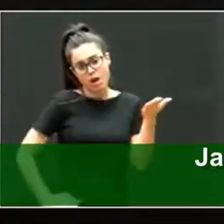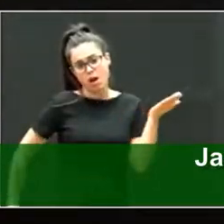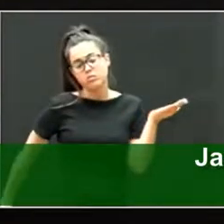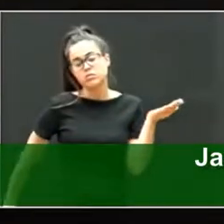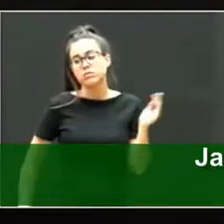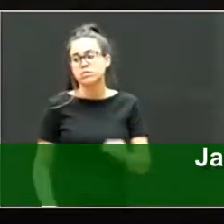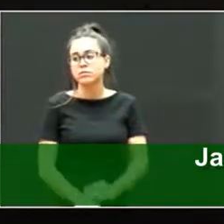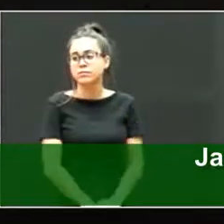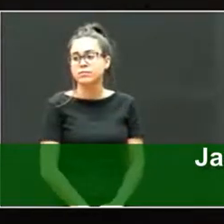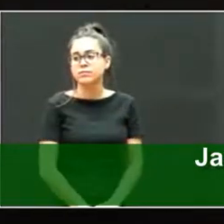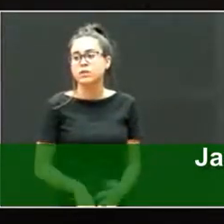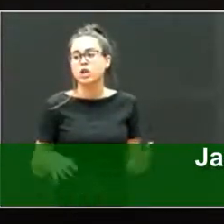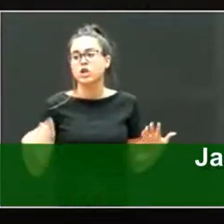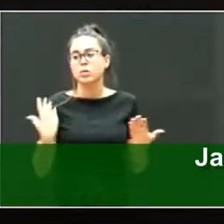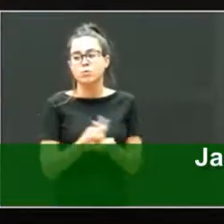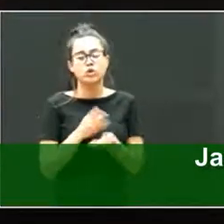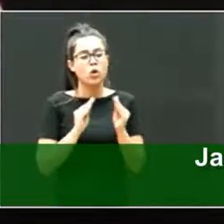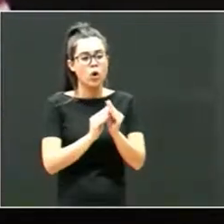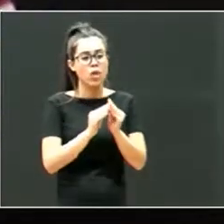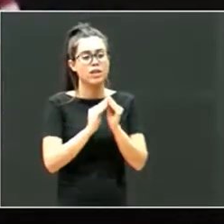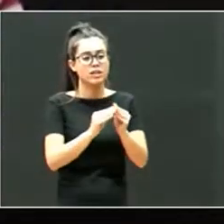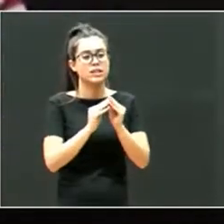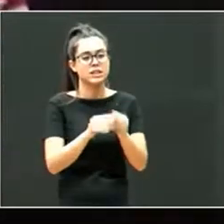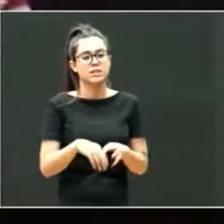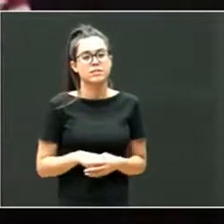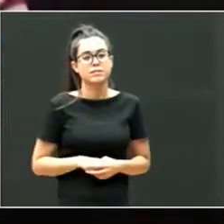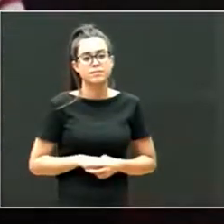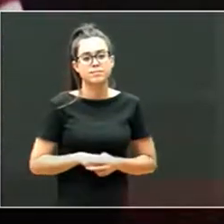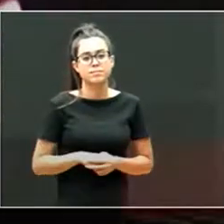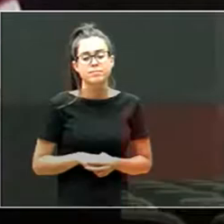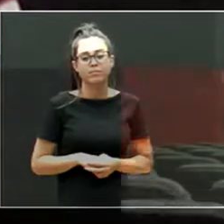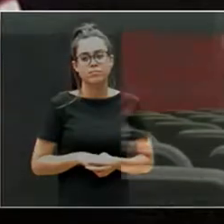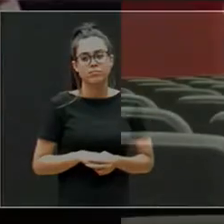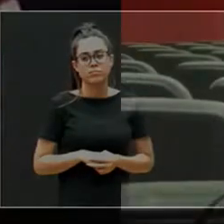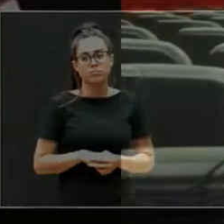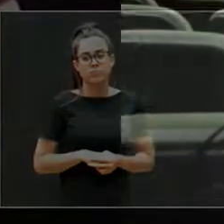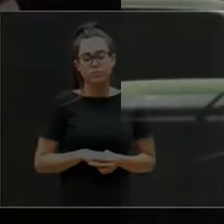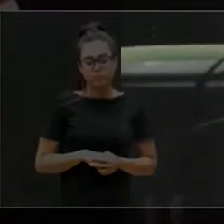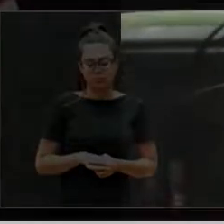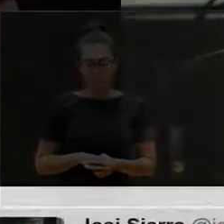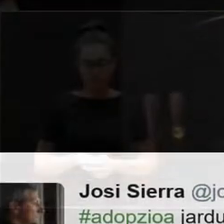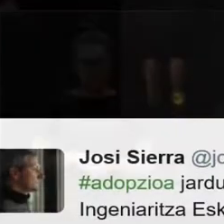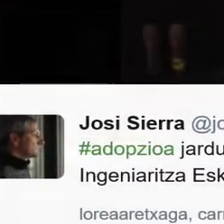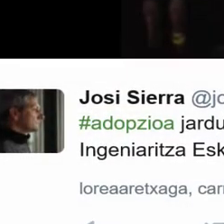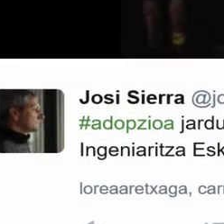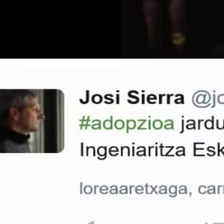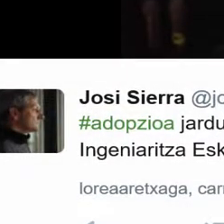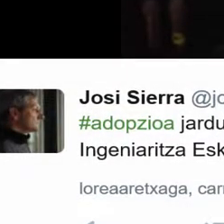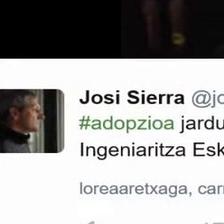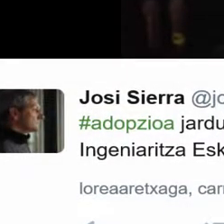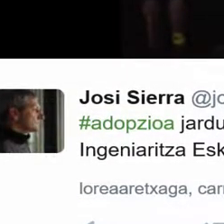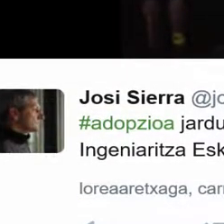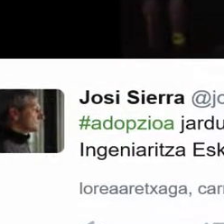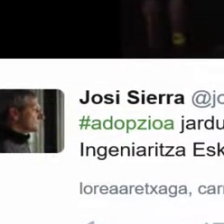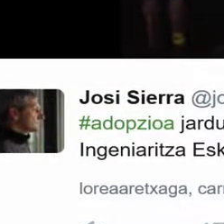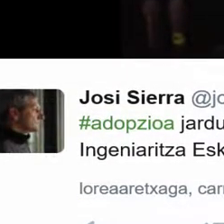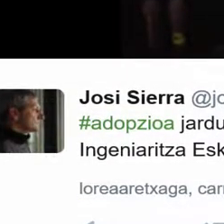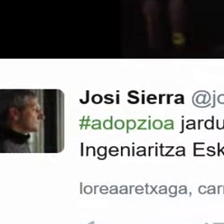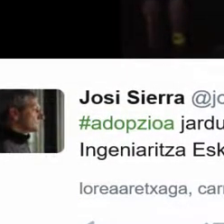por todo lo que se ha hecho y también lo que ha supuesto de trabajo el llegar a esto.